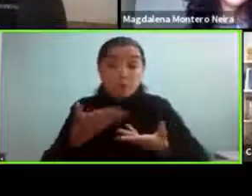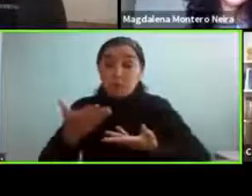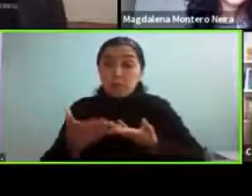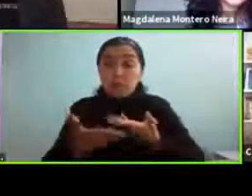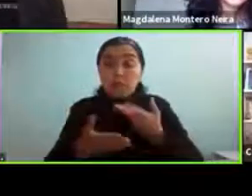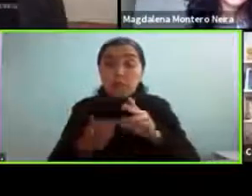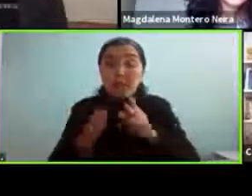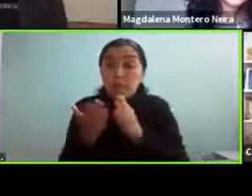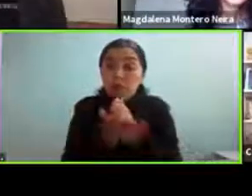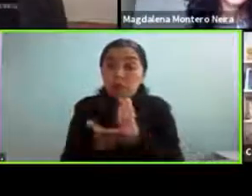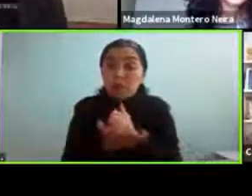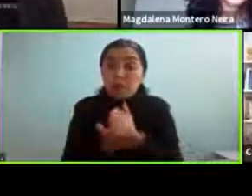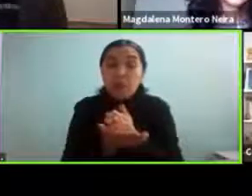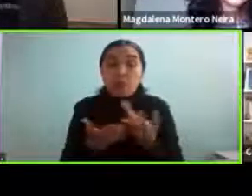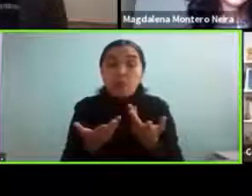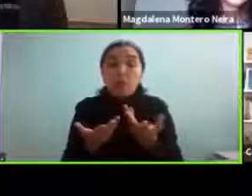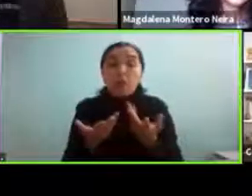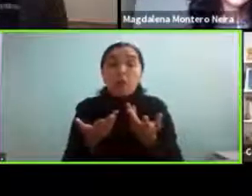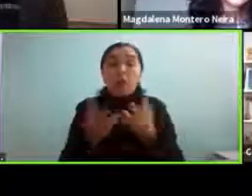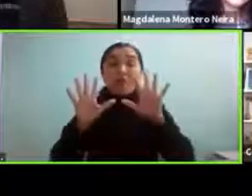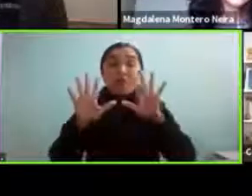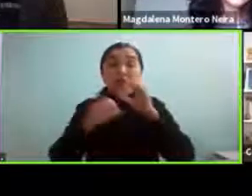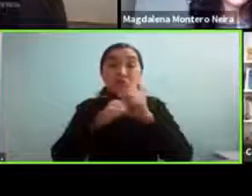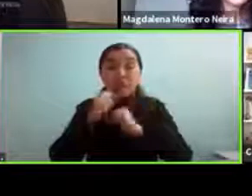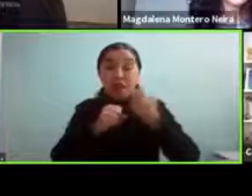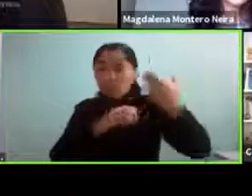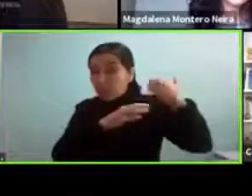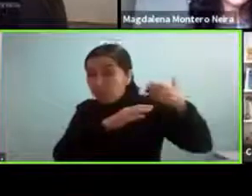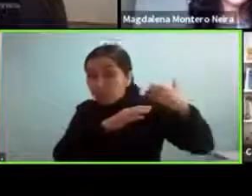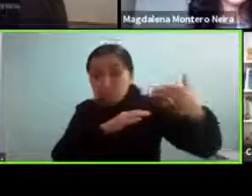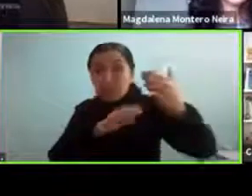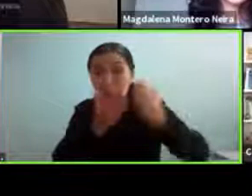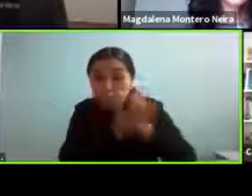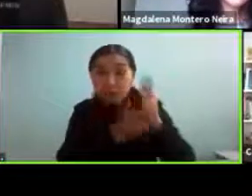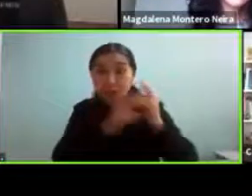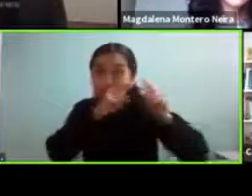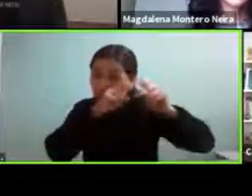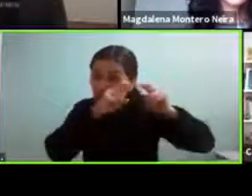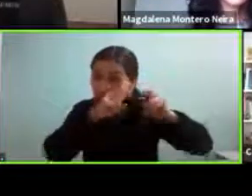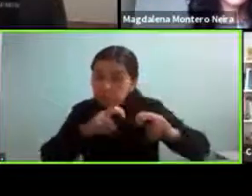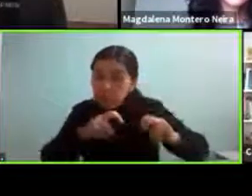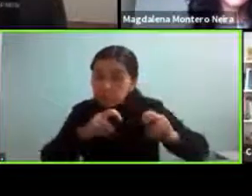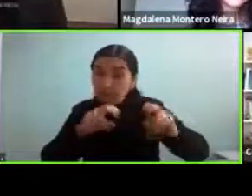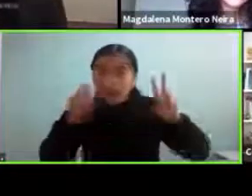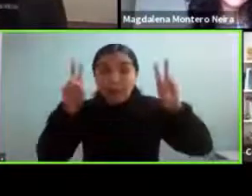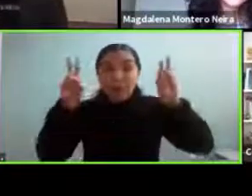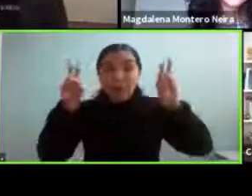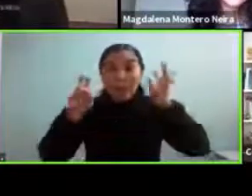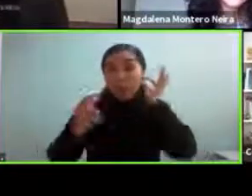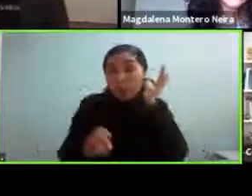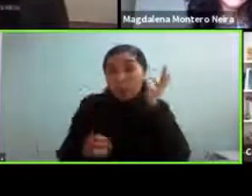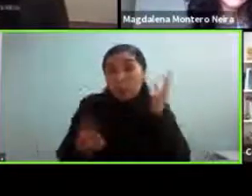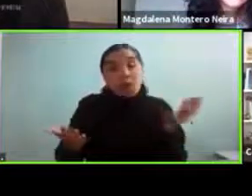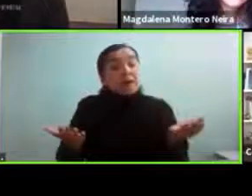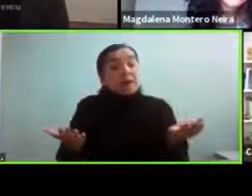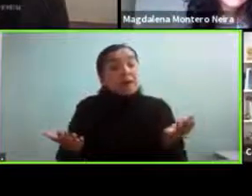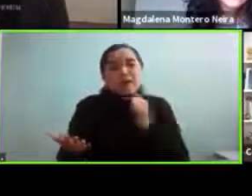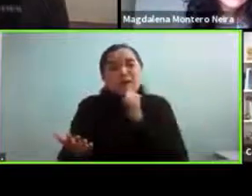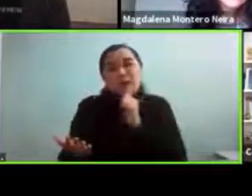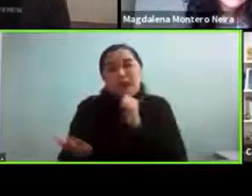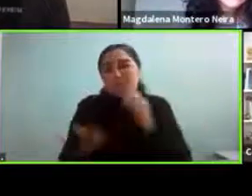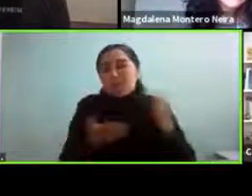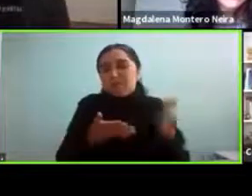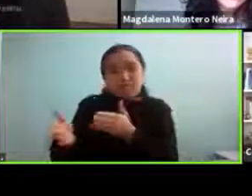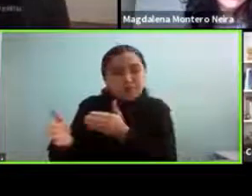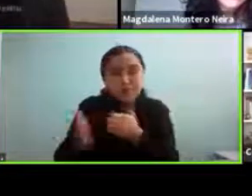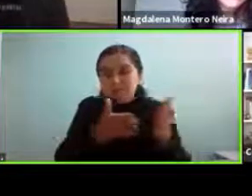hablando de que en realidad hace 10 años recién se empezó a investigar más profundamente el tema de mujeres o sea todavía falta mucho camino por